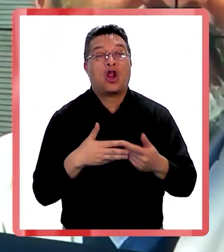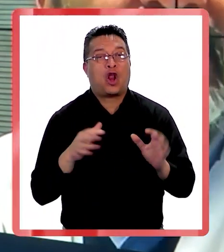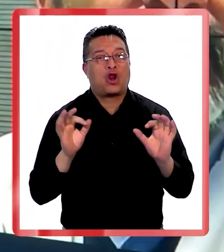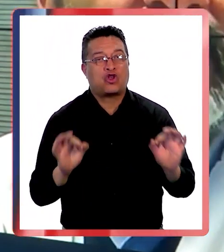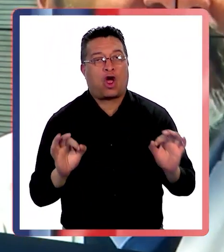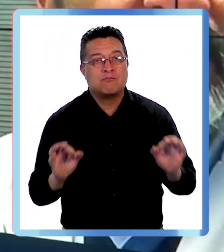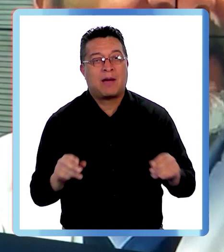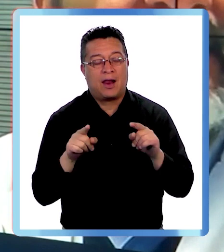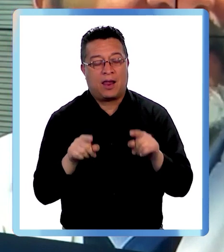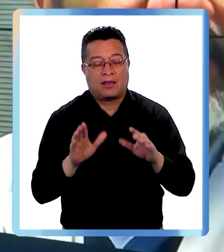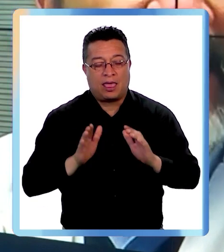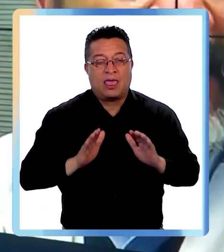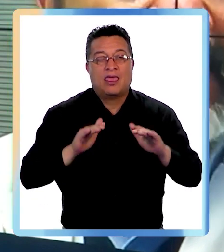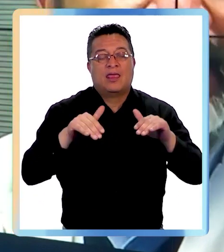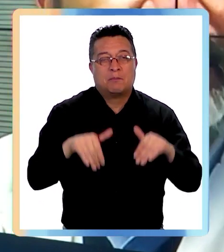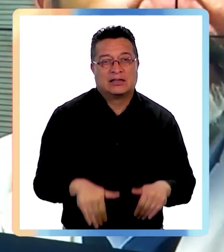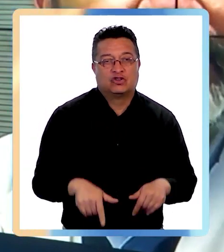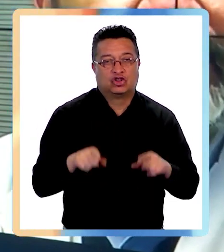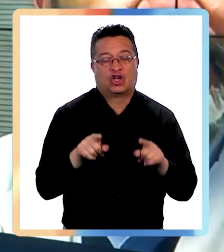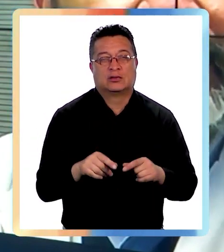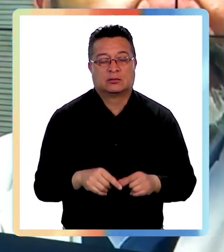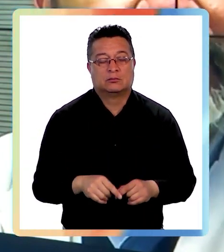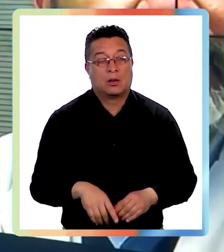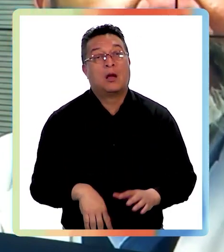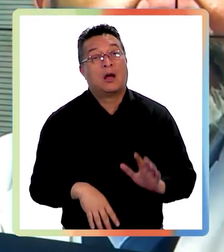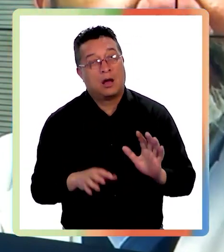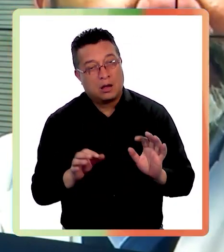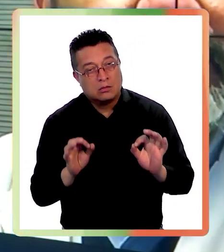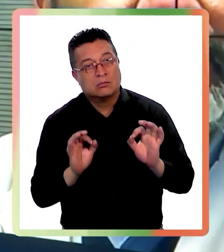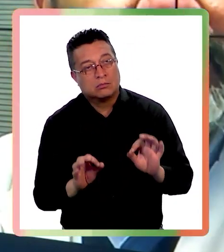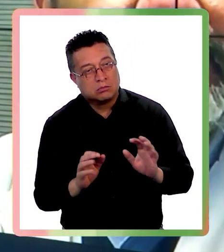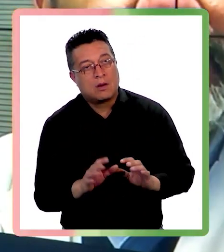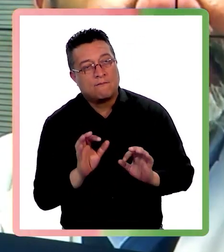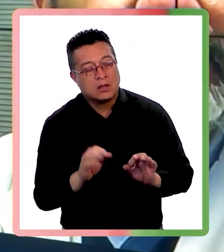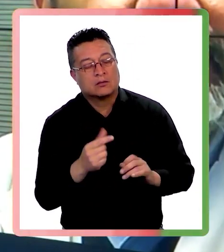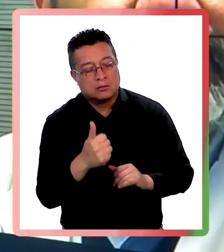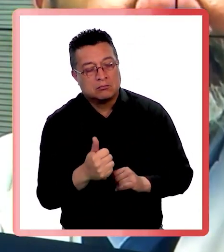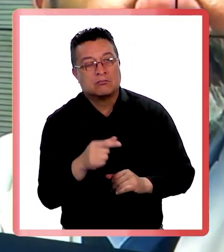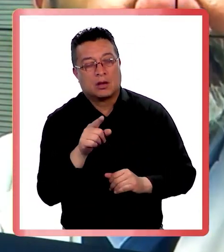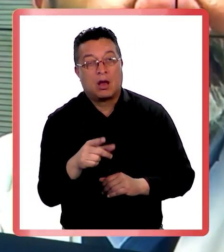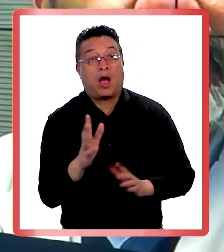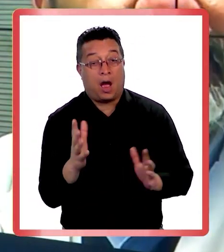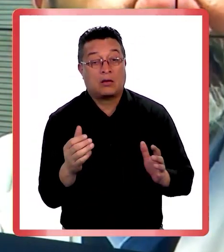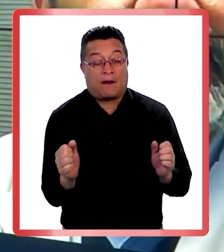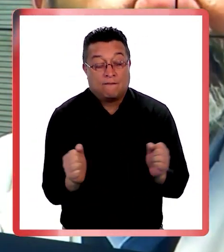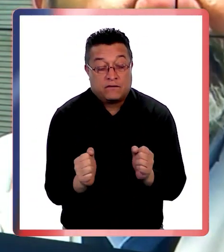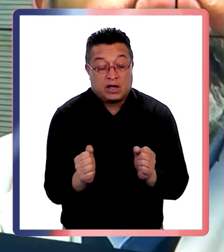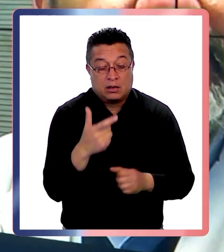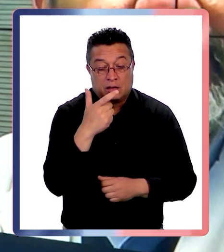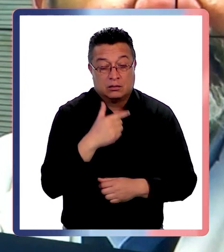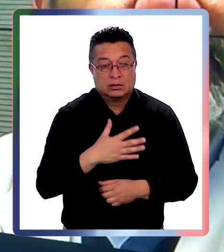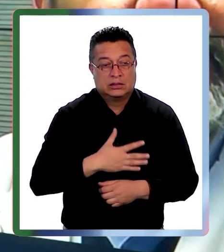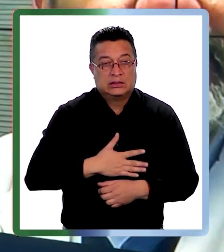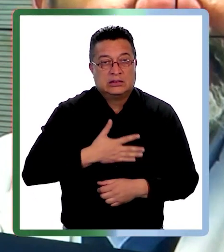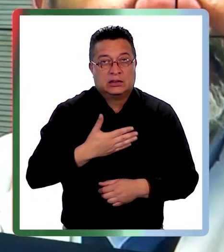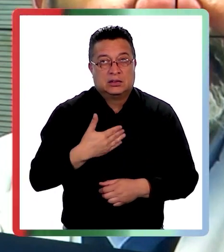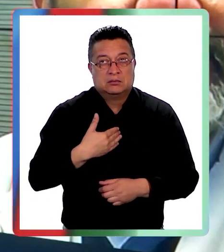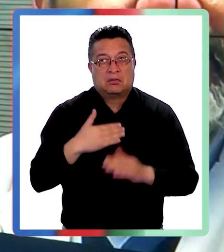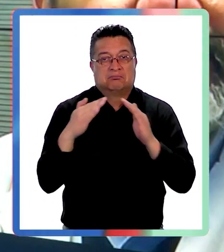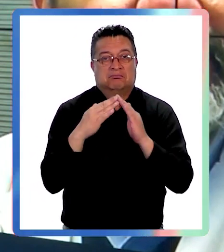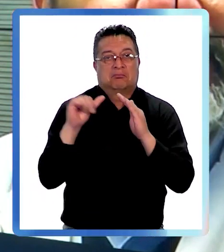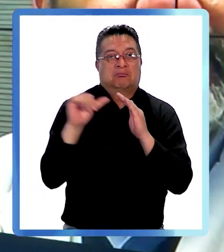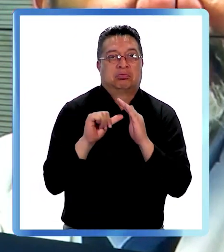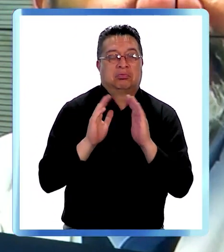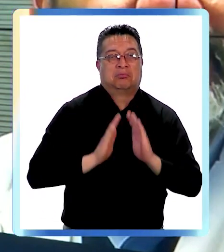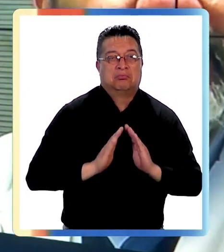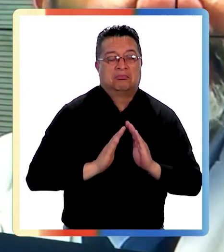en este tipo de depresiones estacionales. Perfecto. Porque al final, claro, da frío y uno tiende a encerrarse,